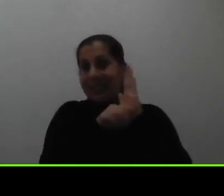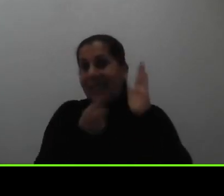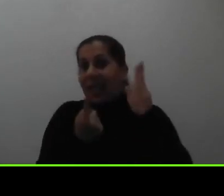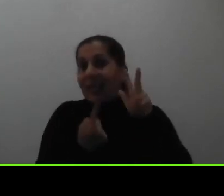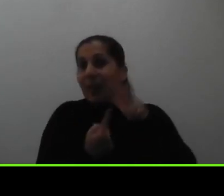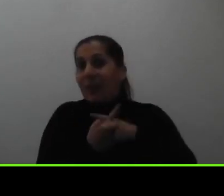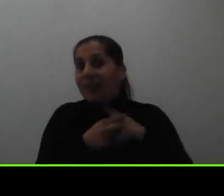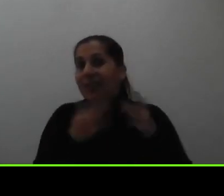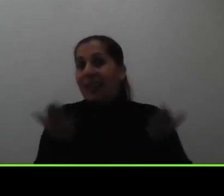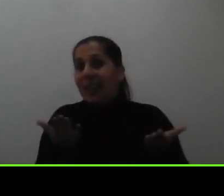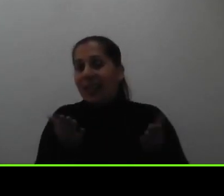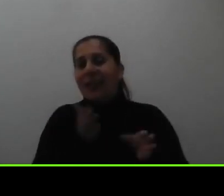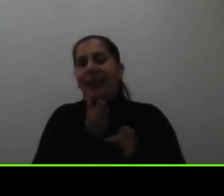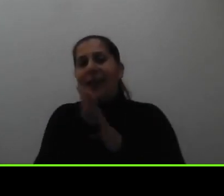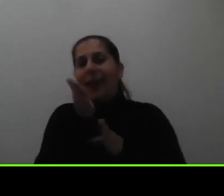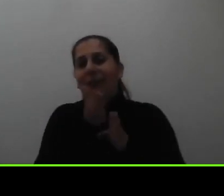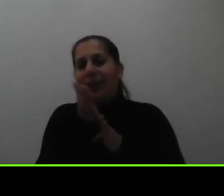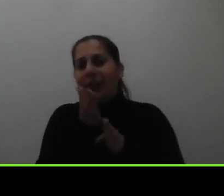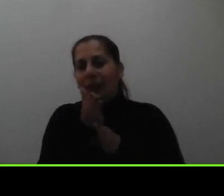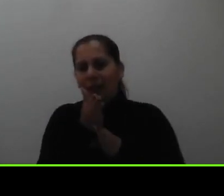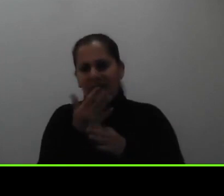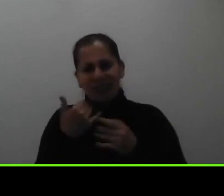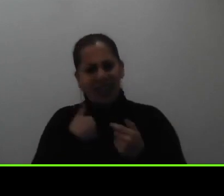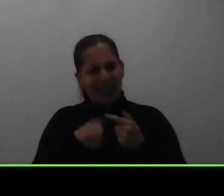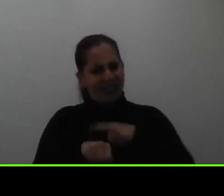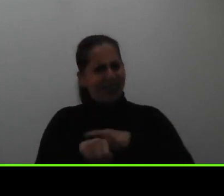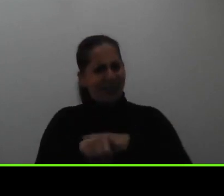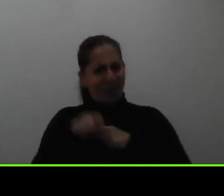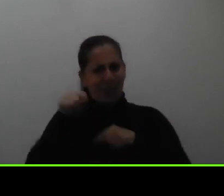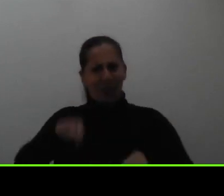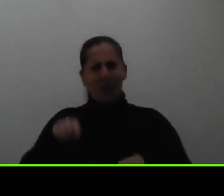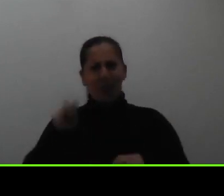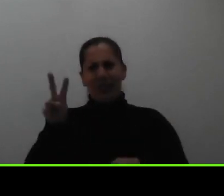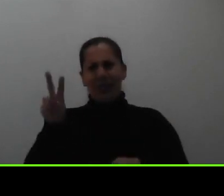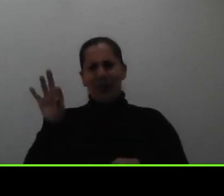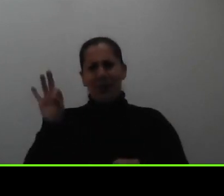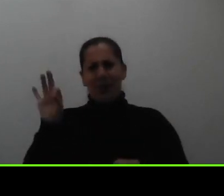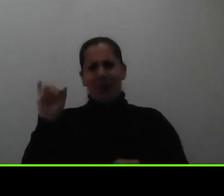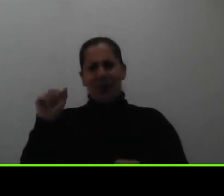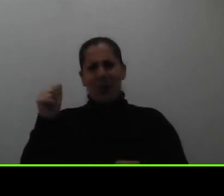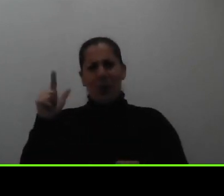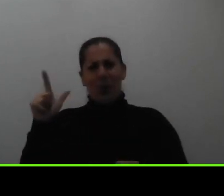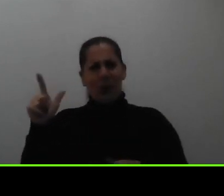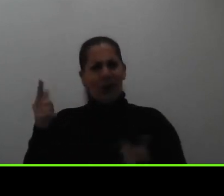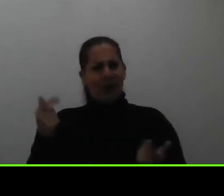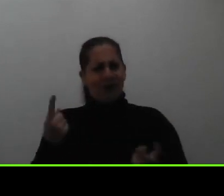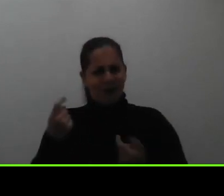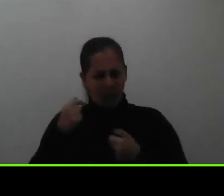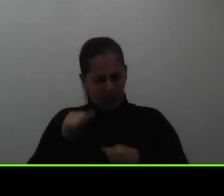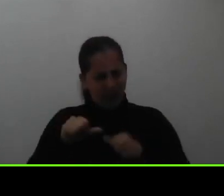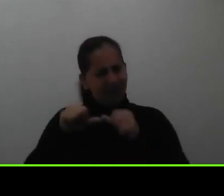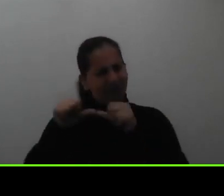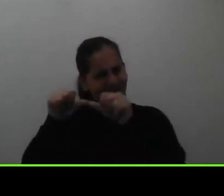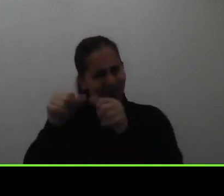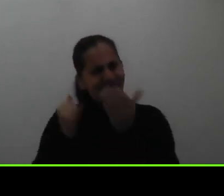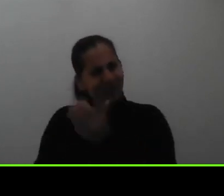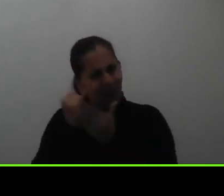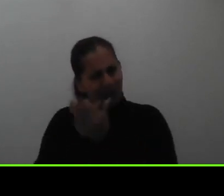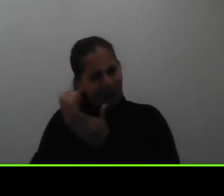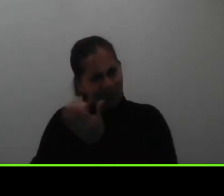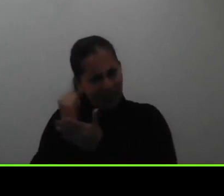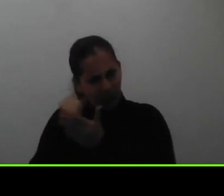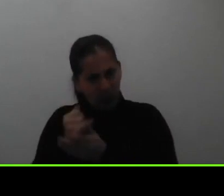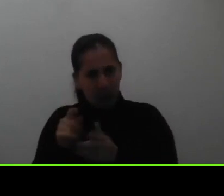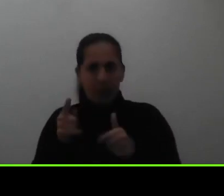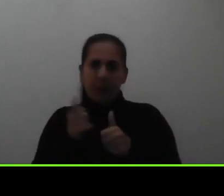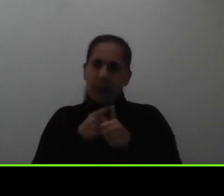entonces todavía tenemos tiempo es 29 de julio nos quedan unos días para que sigan averiguando si primero si la UNED tiene esa